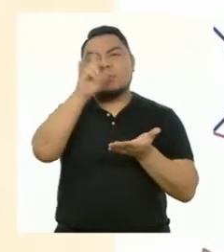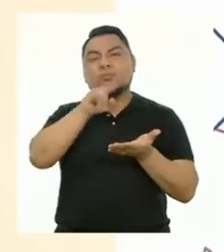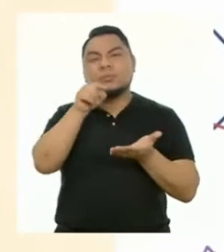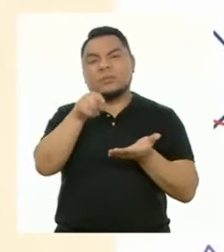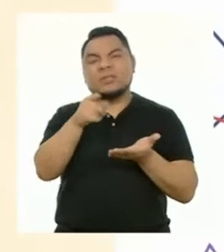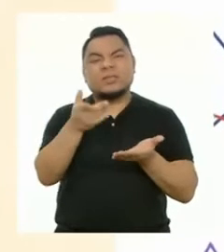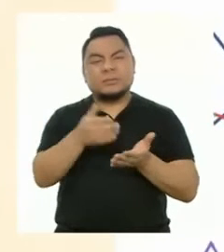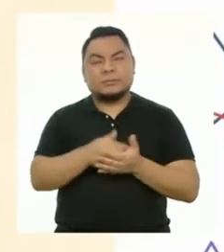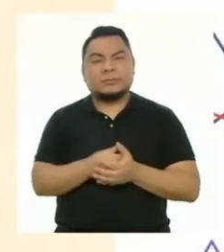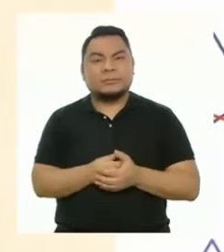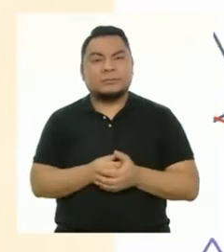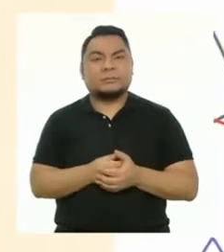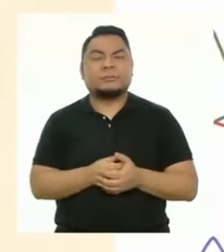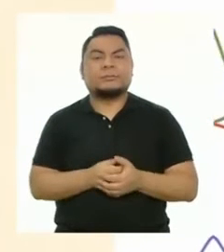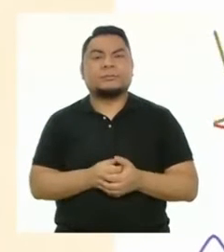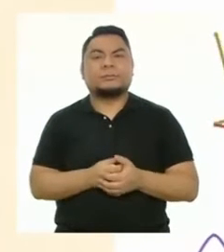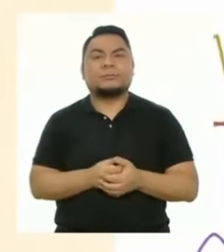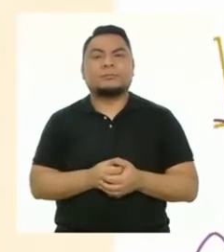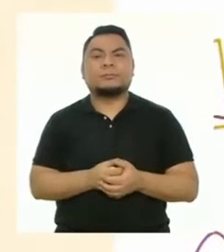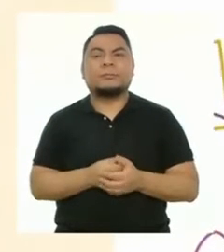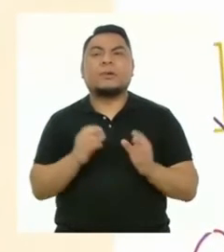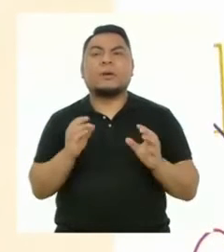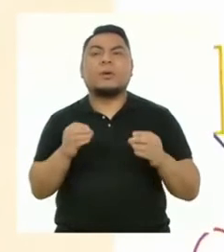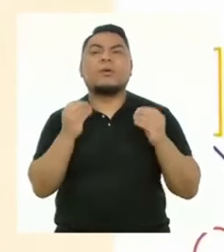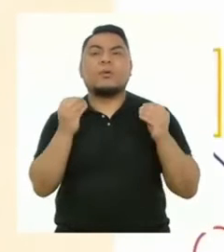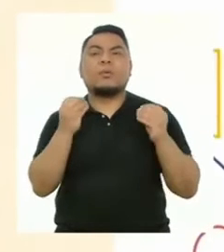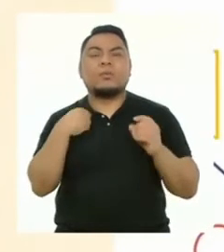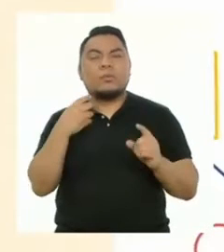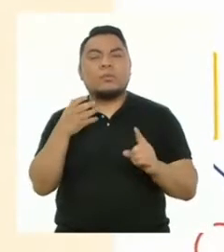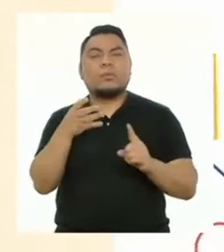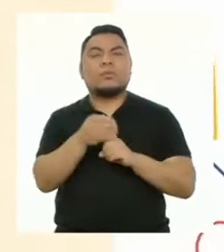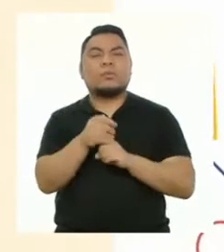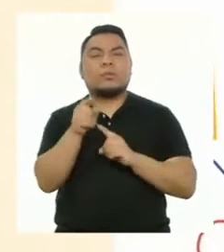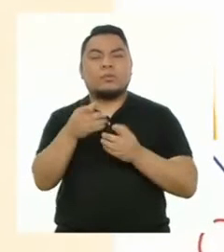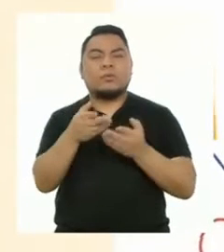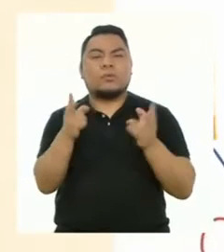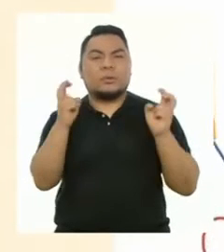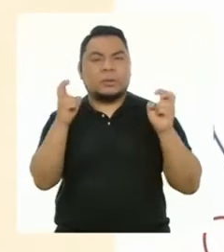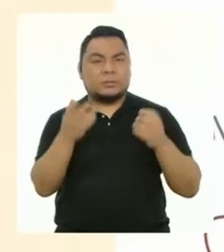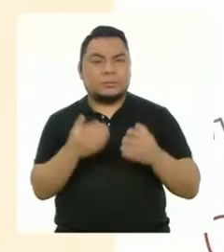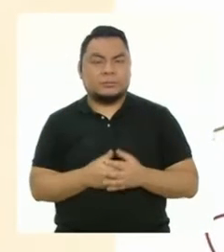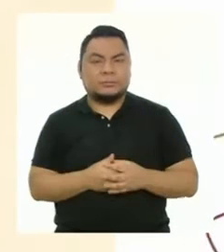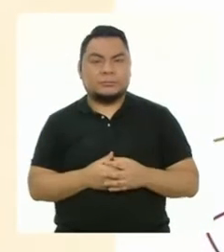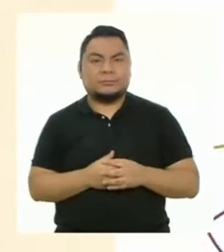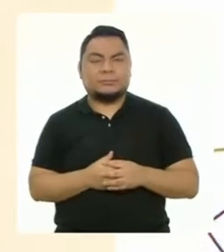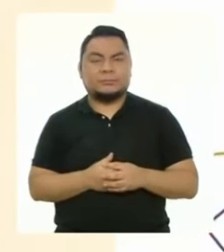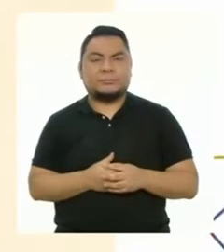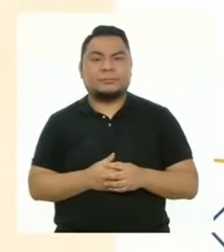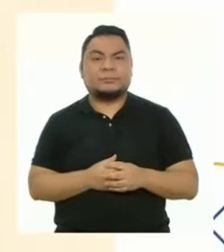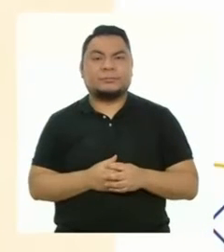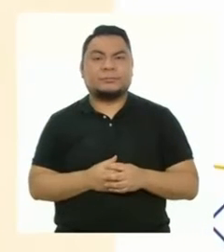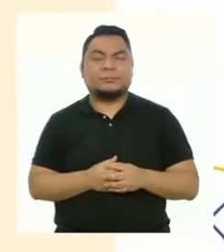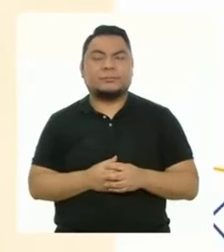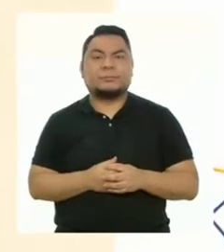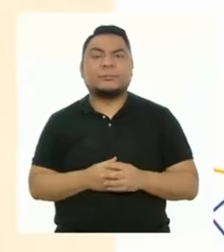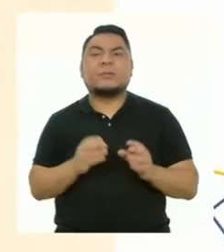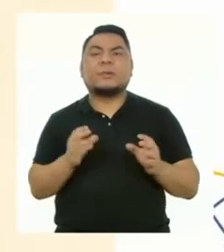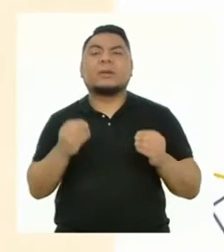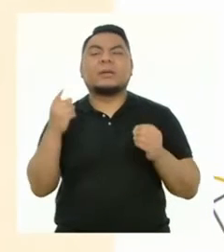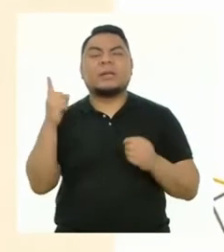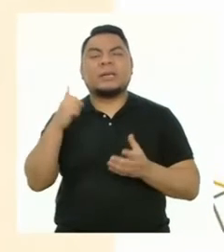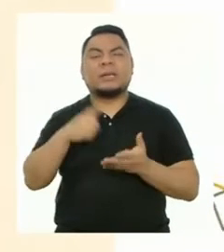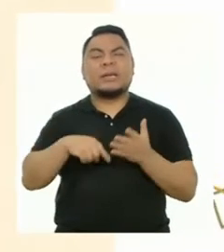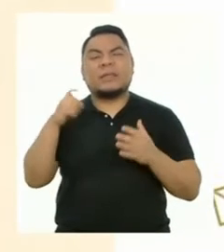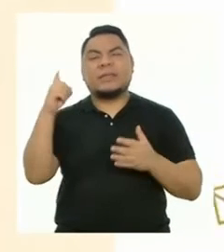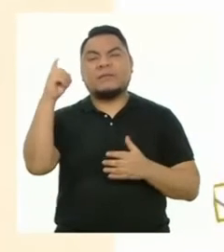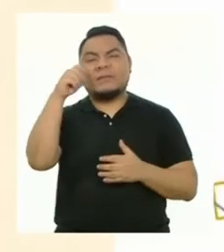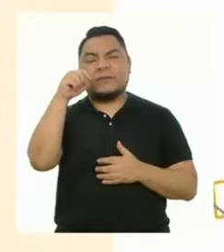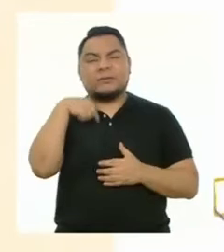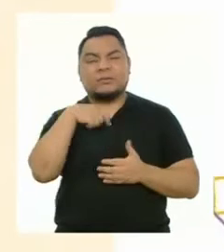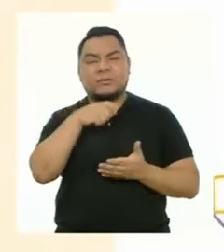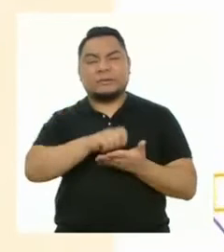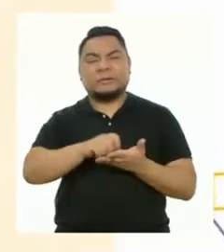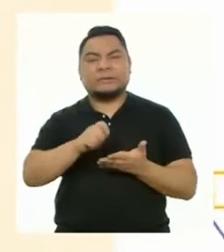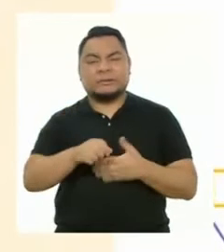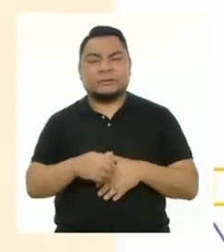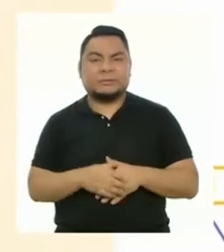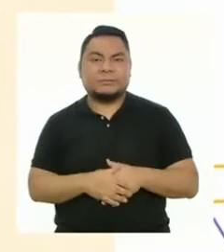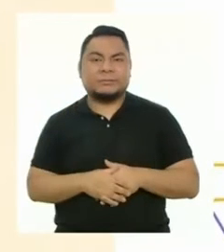producto? ¿Cómo obtuve este producto? ¿Qué dificultades tuve?